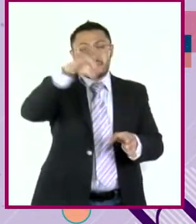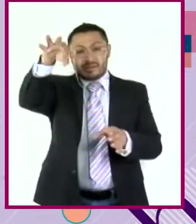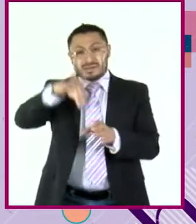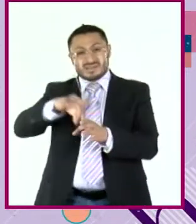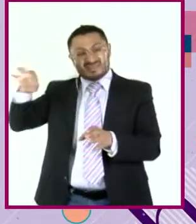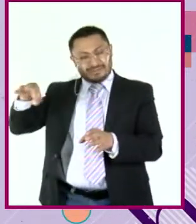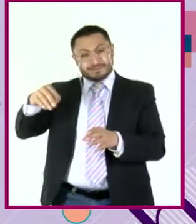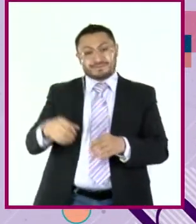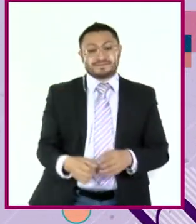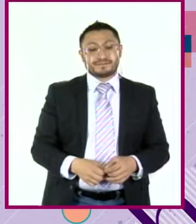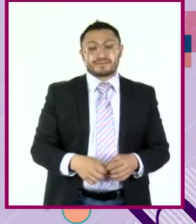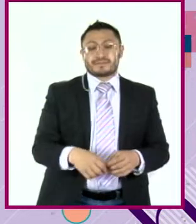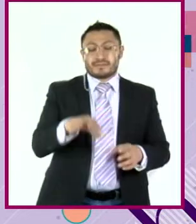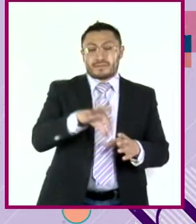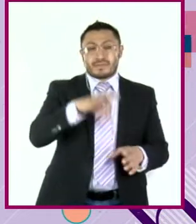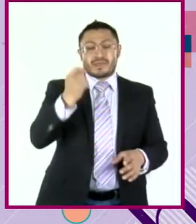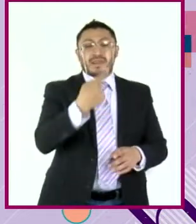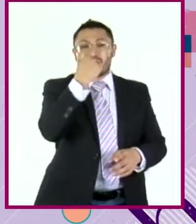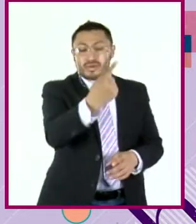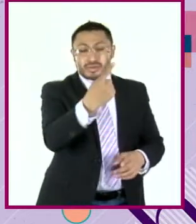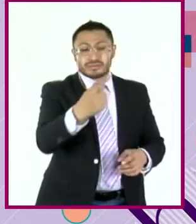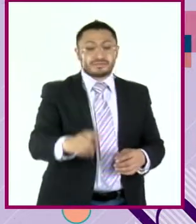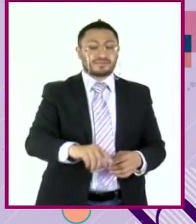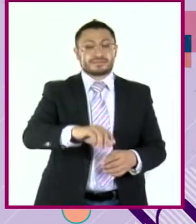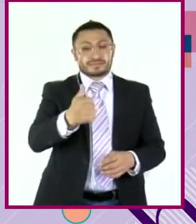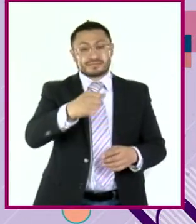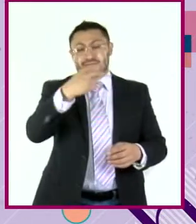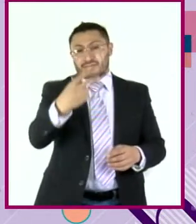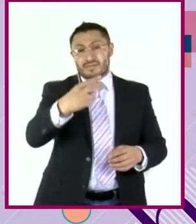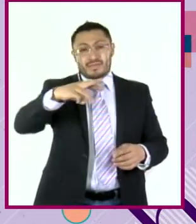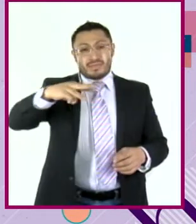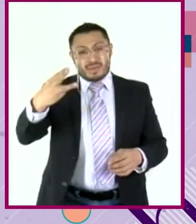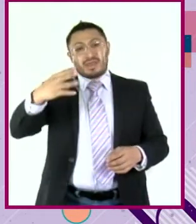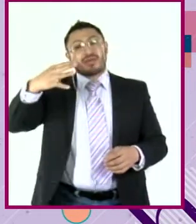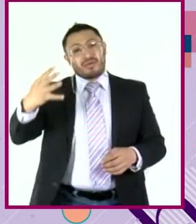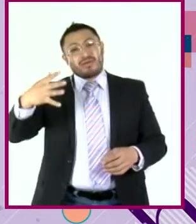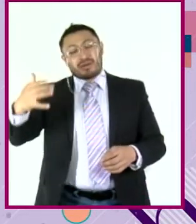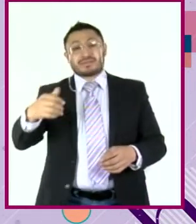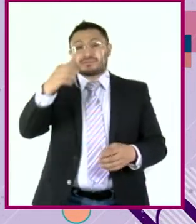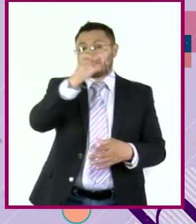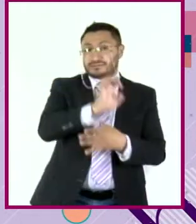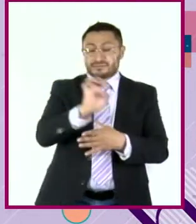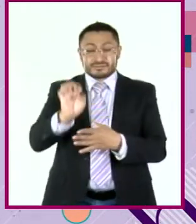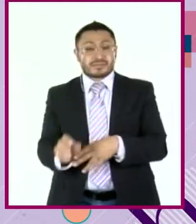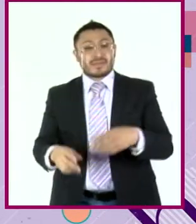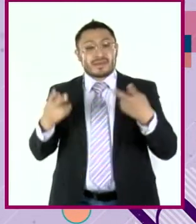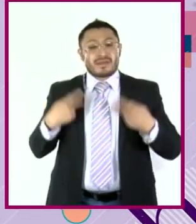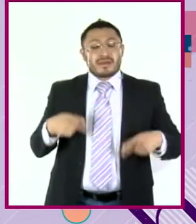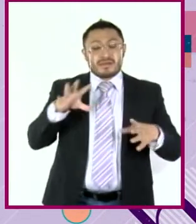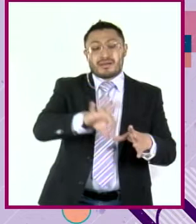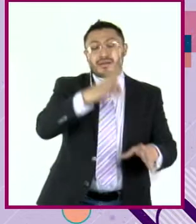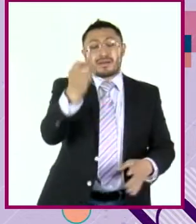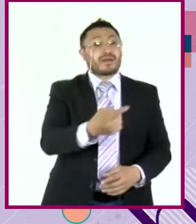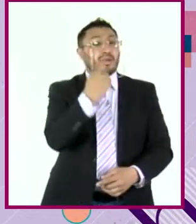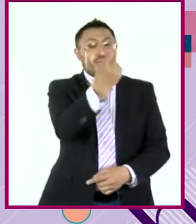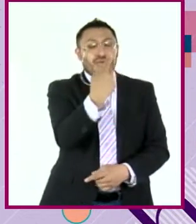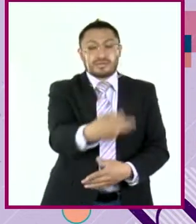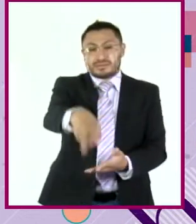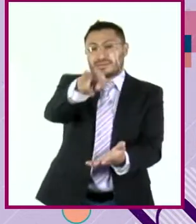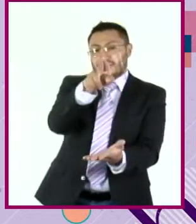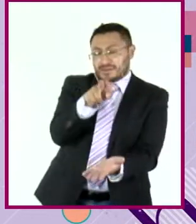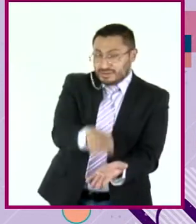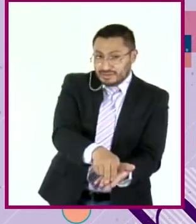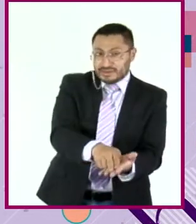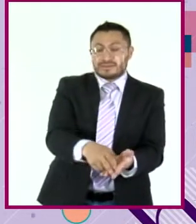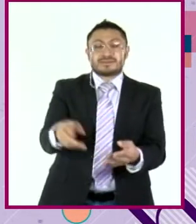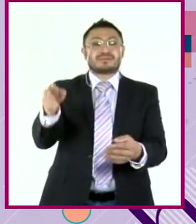Comenzamos por el 1 y en sucesivo. Entonces, quien haya sacado el número 1 se recuesta sobre el escritorio